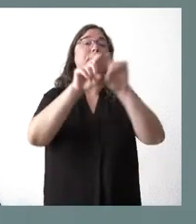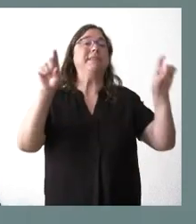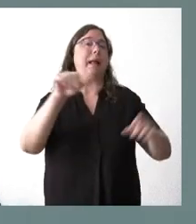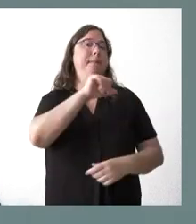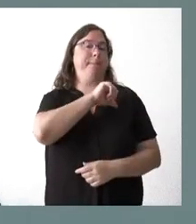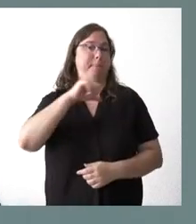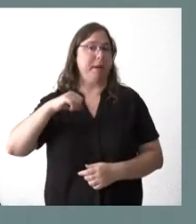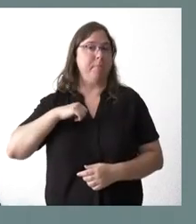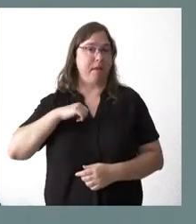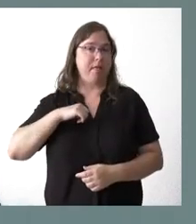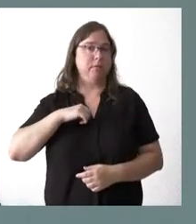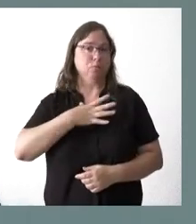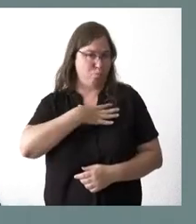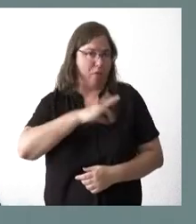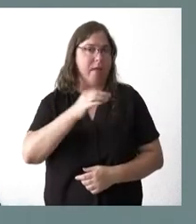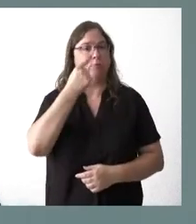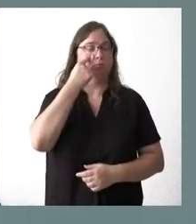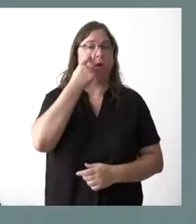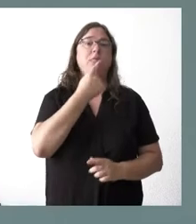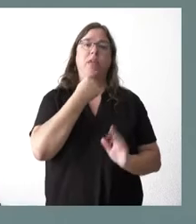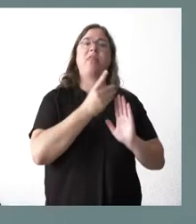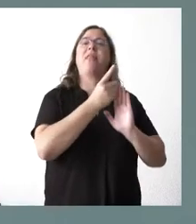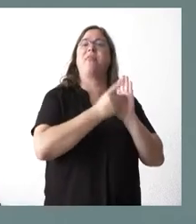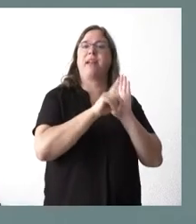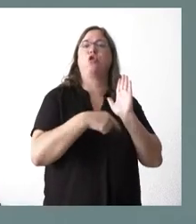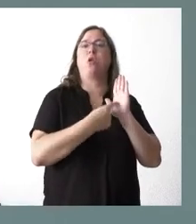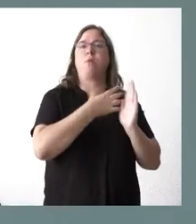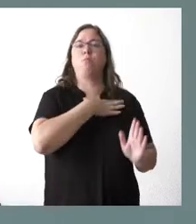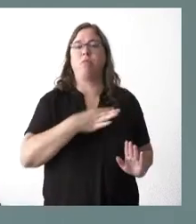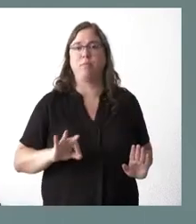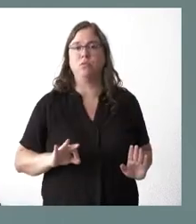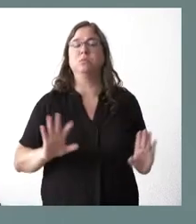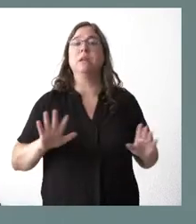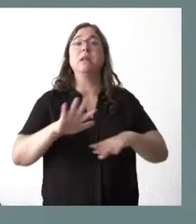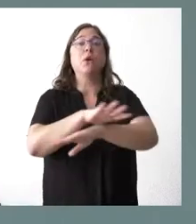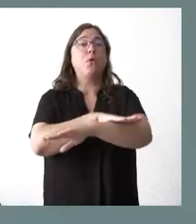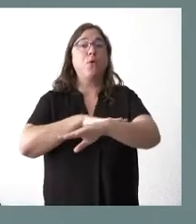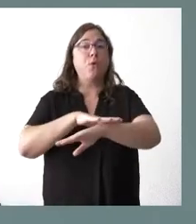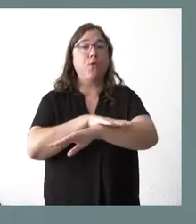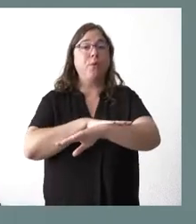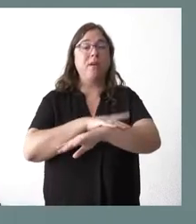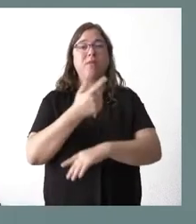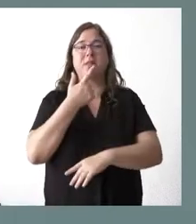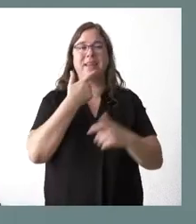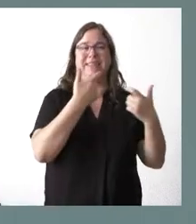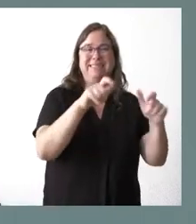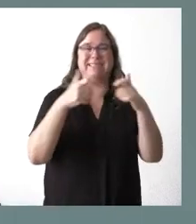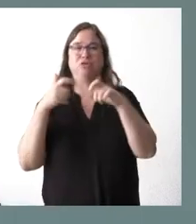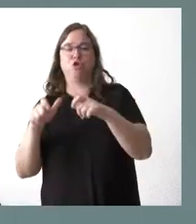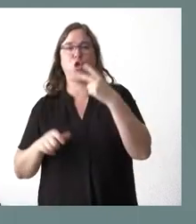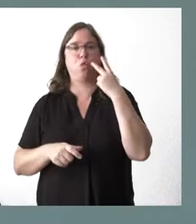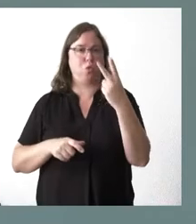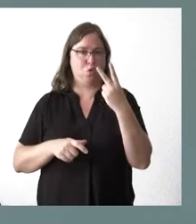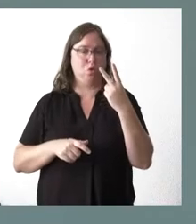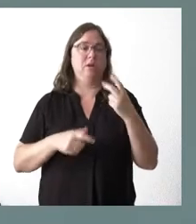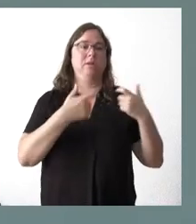cumplimiento de ese decreto ley. Fundamentalmente, el Gobierno significó en dos sectores productivos –este es uno de